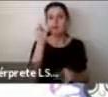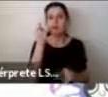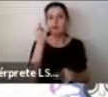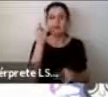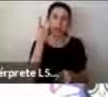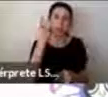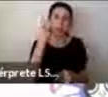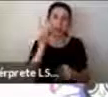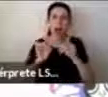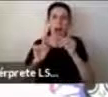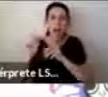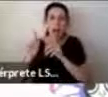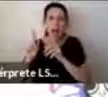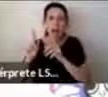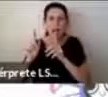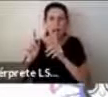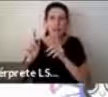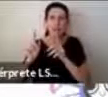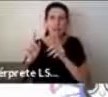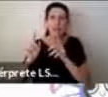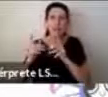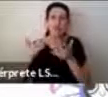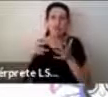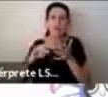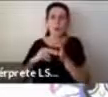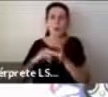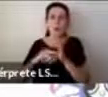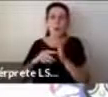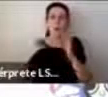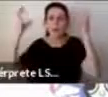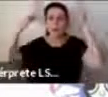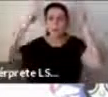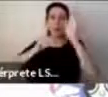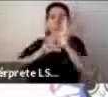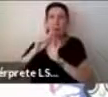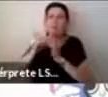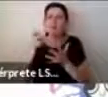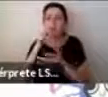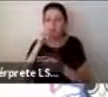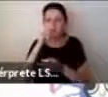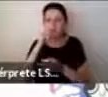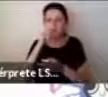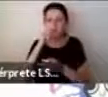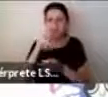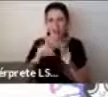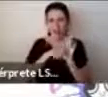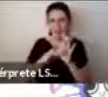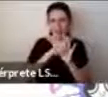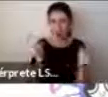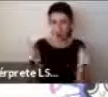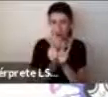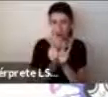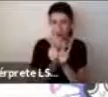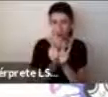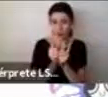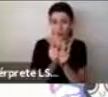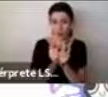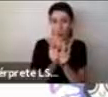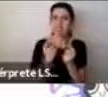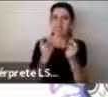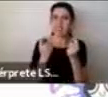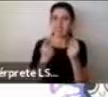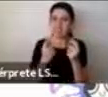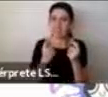por medio de las cápsulas, por ejemplo, que son cápsulas que son de corta duración. Para evitar que se dé esta